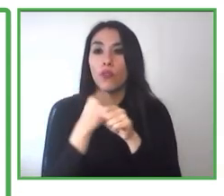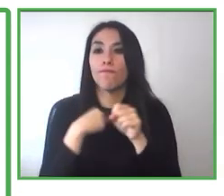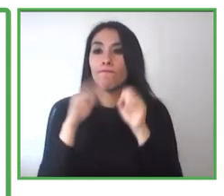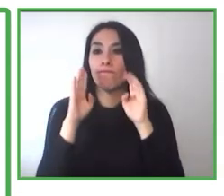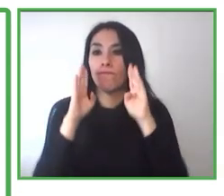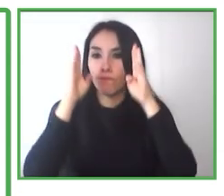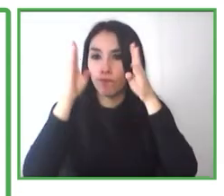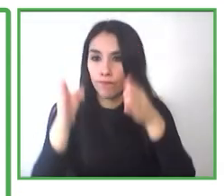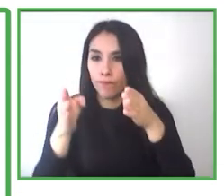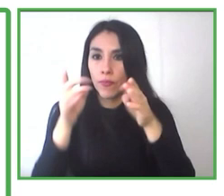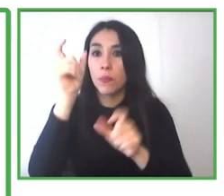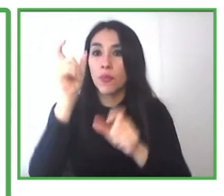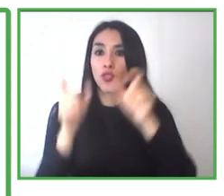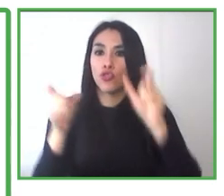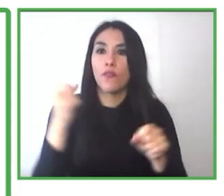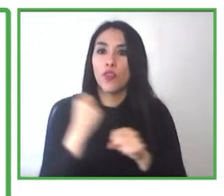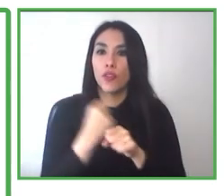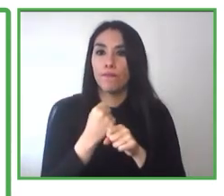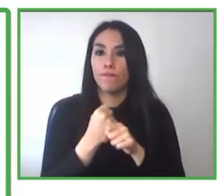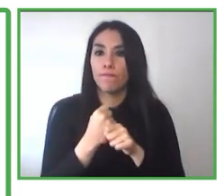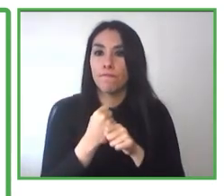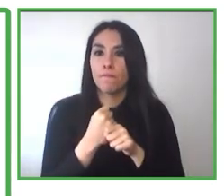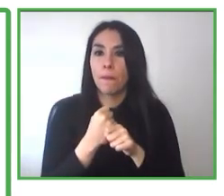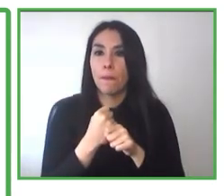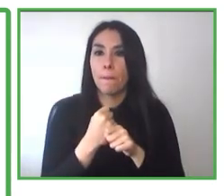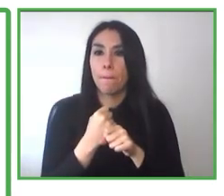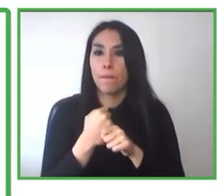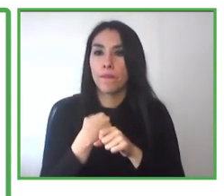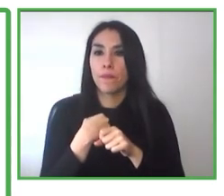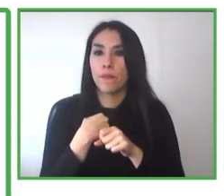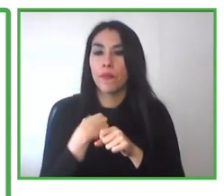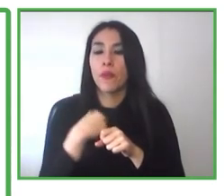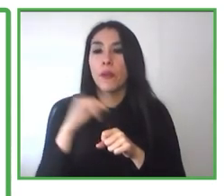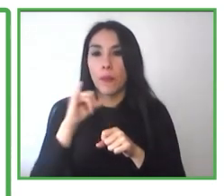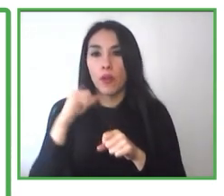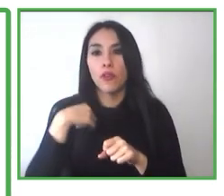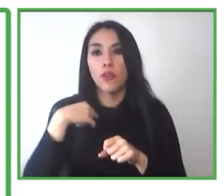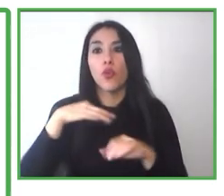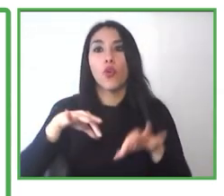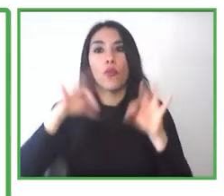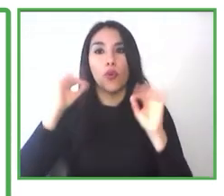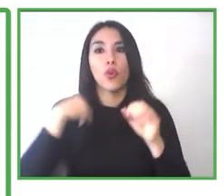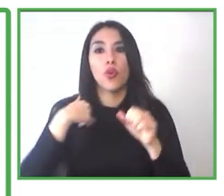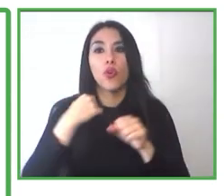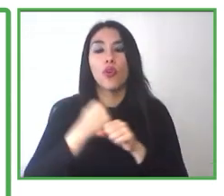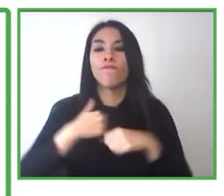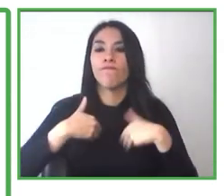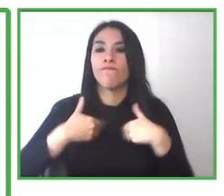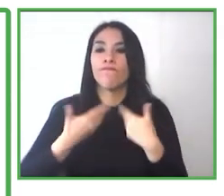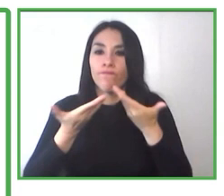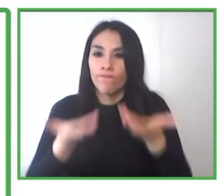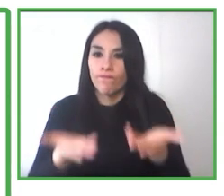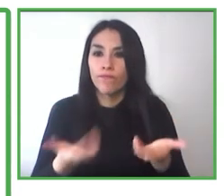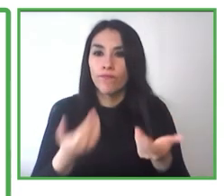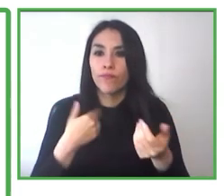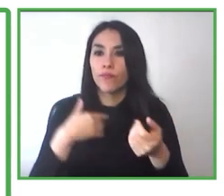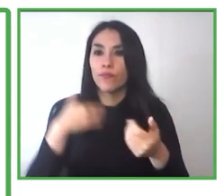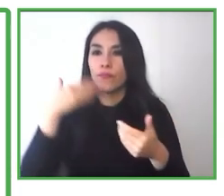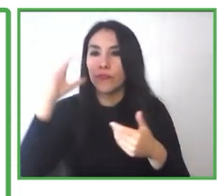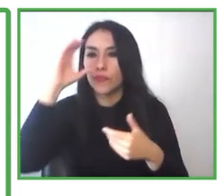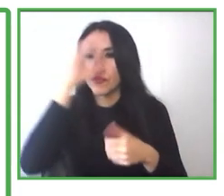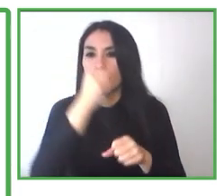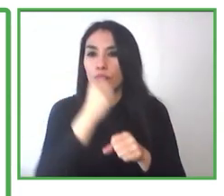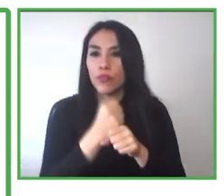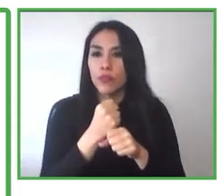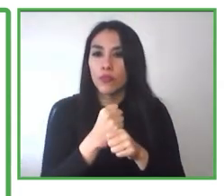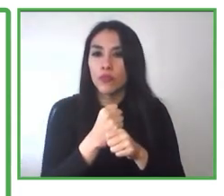las herramientas necesarias para autogestionar esa búsqueda. Por lo tanto, en esta asesoría podemos apoyarlos en la confección